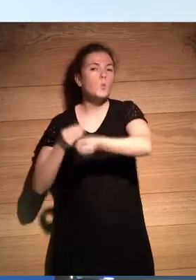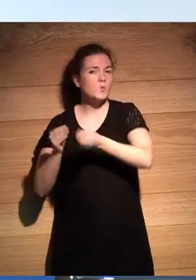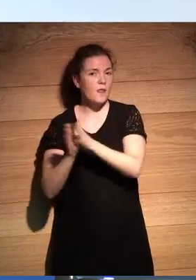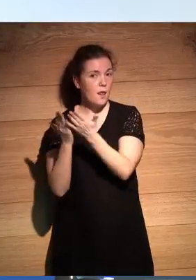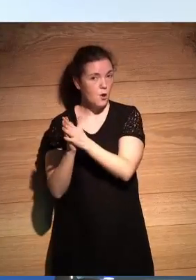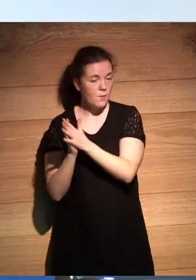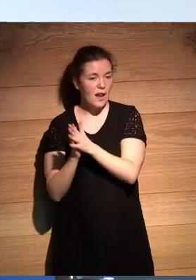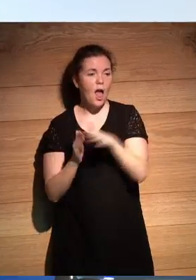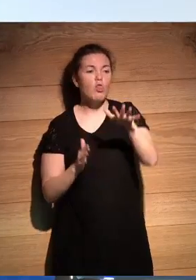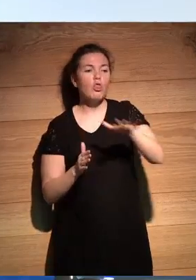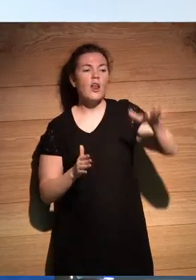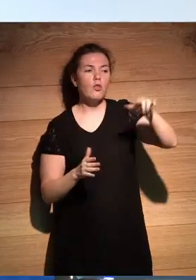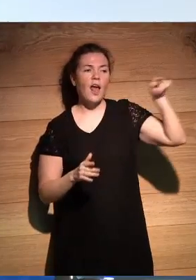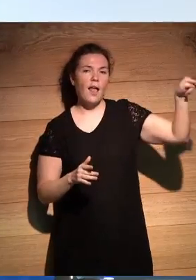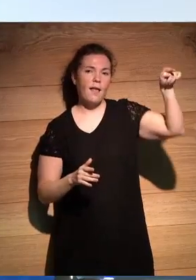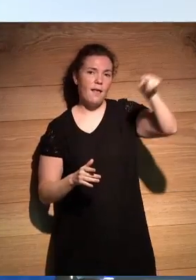físicos del espacio de Sonora.